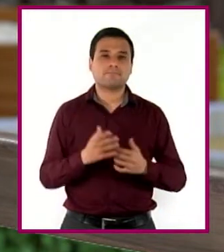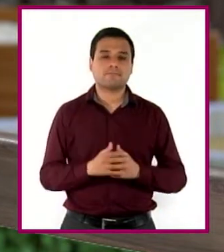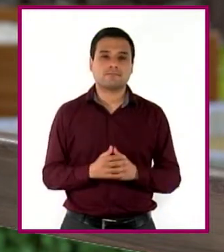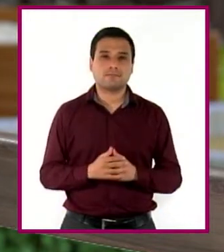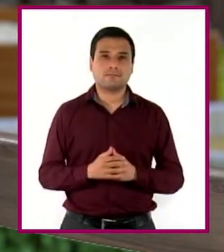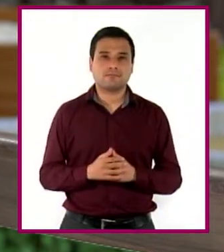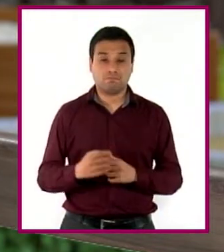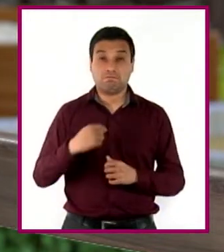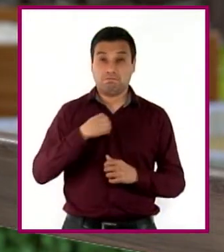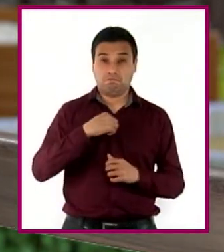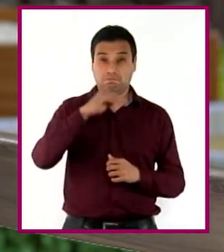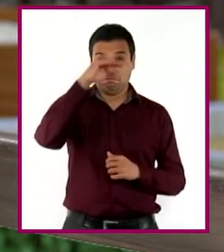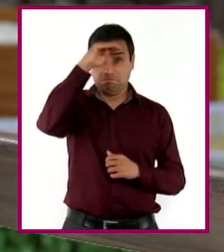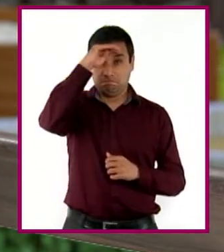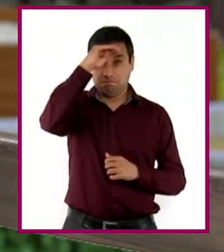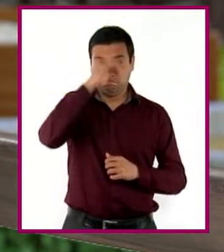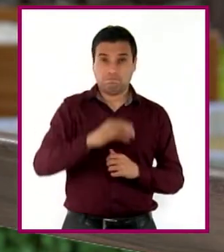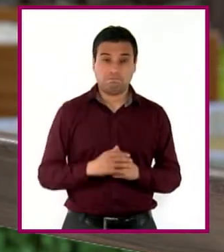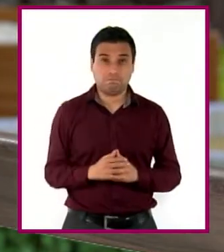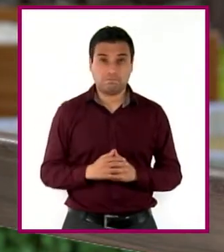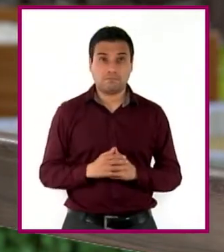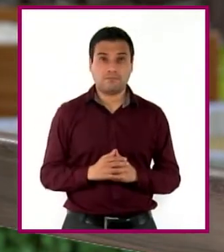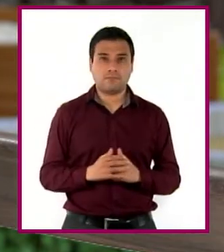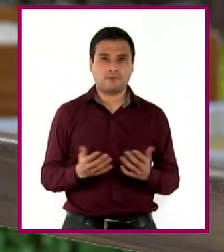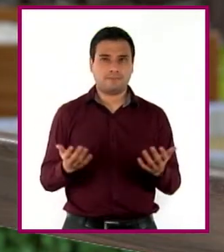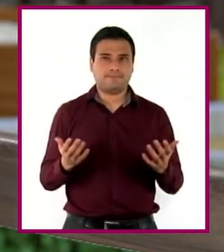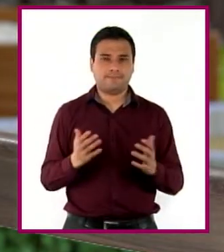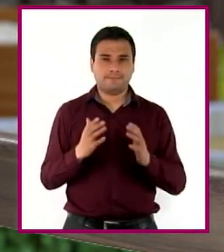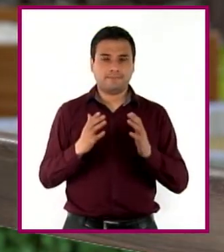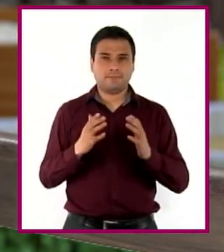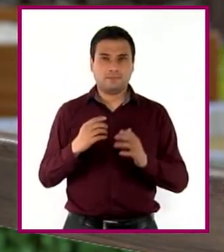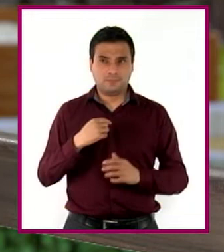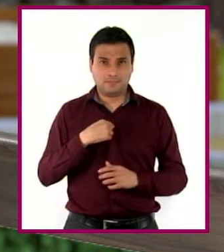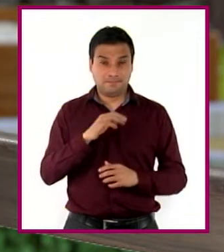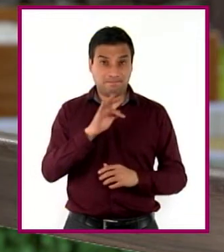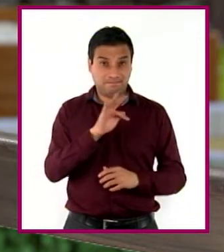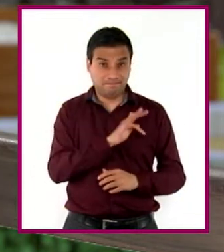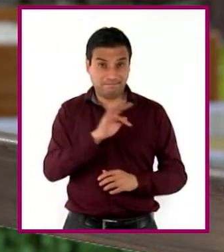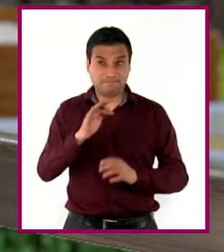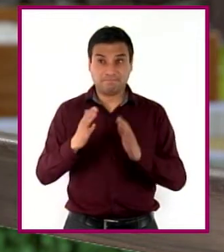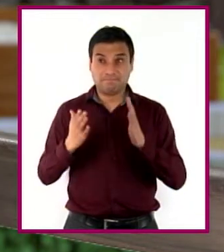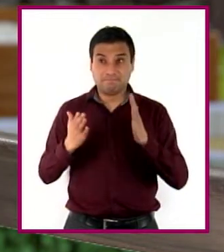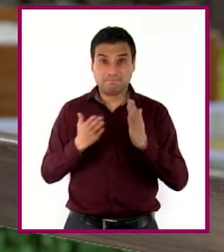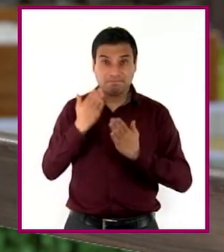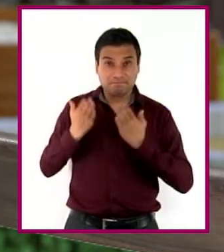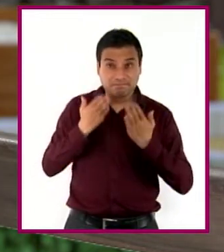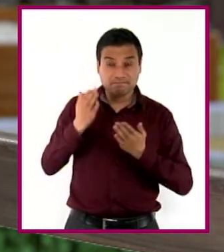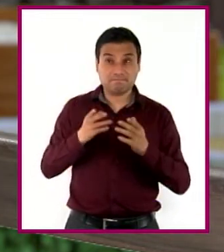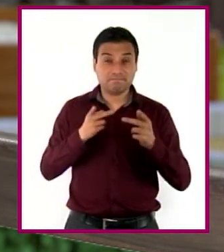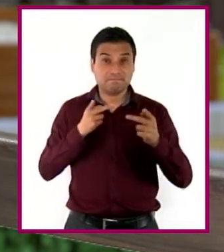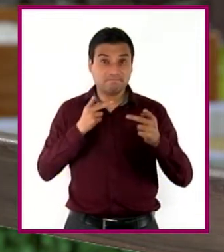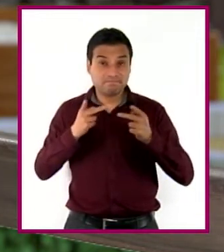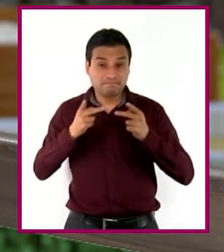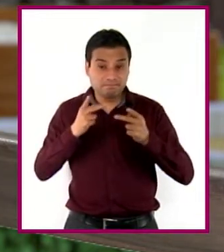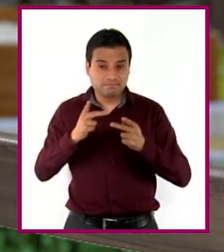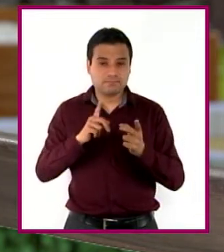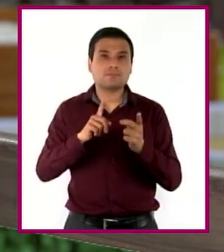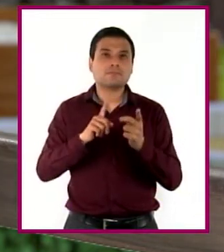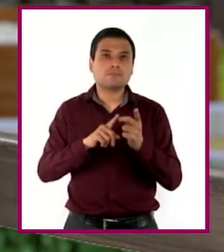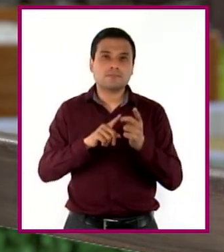Estaba pensando que, además, uno puede estudiar y prepararse aun cuando no lo haga dentro de una escuela.